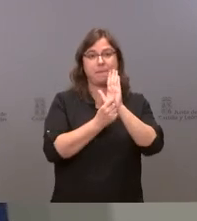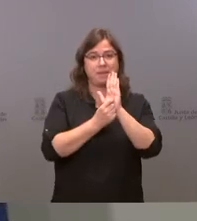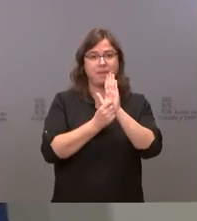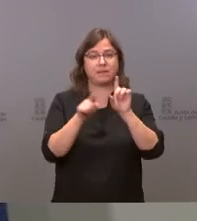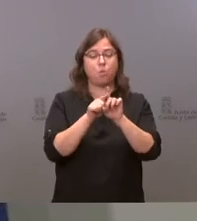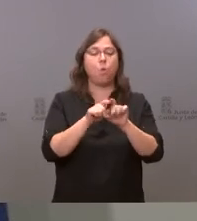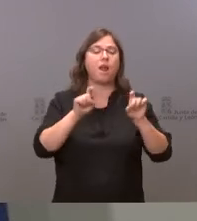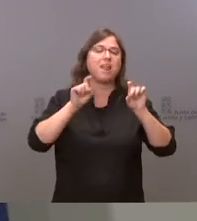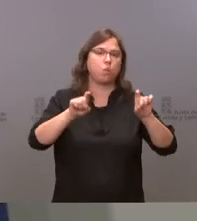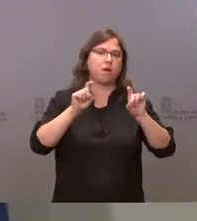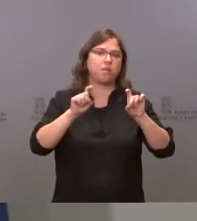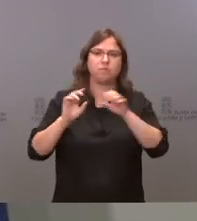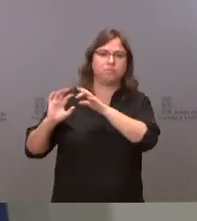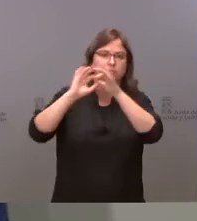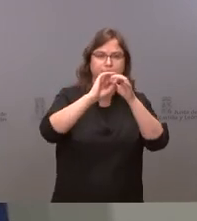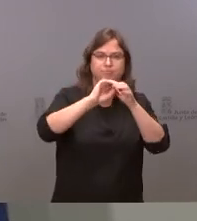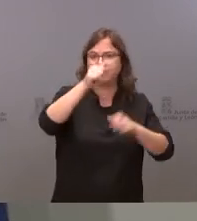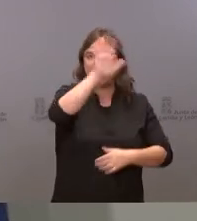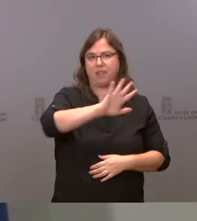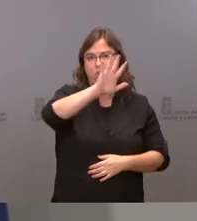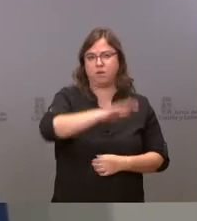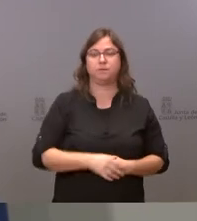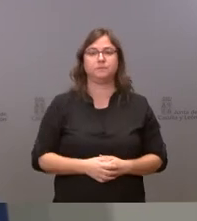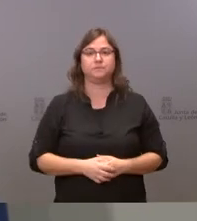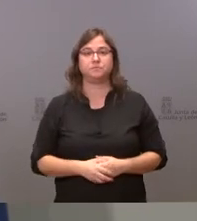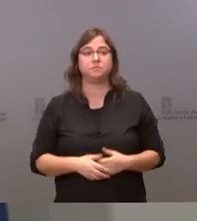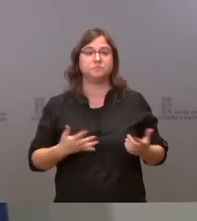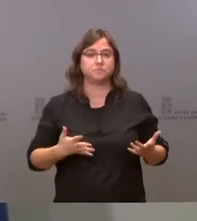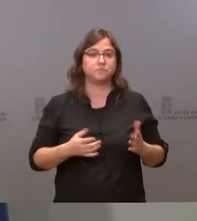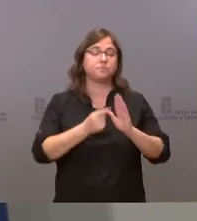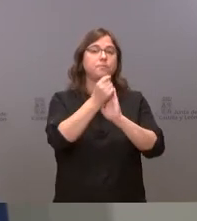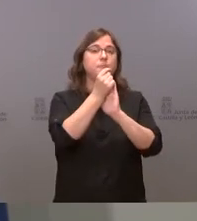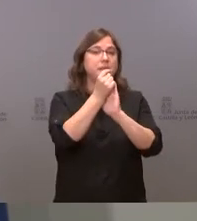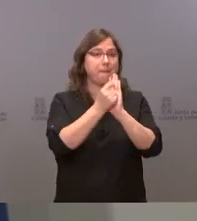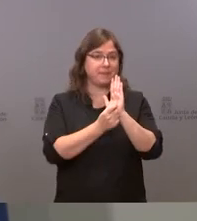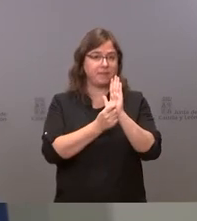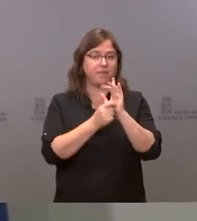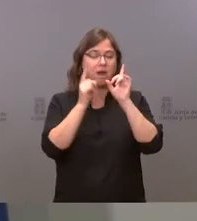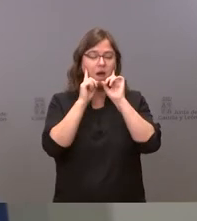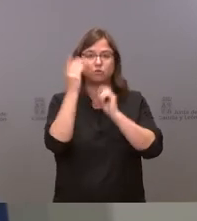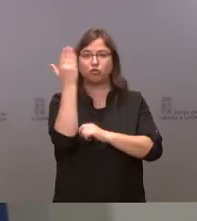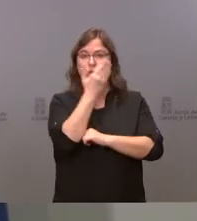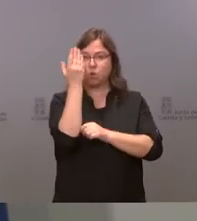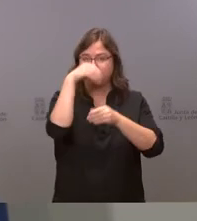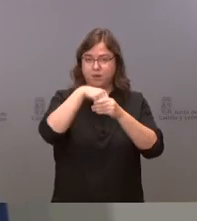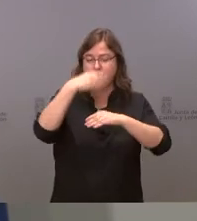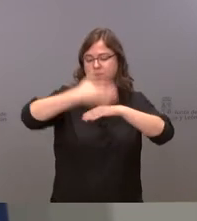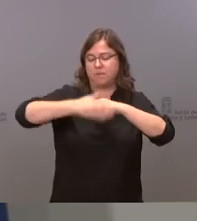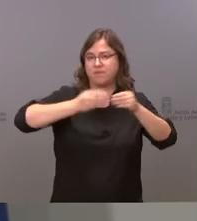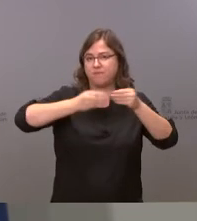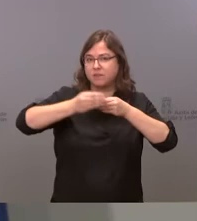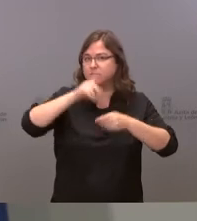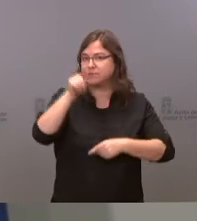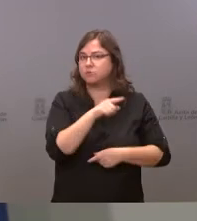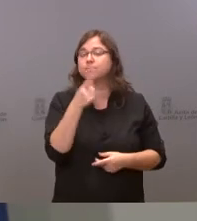educativo a este respecto sobre las medidas en el ámbito educativo he de decirles